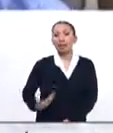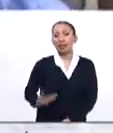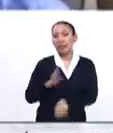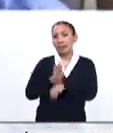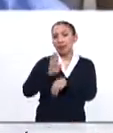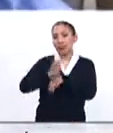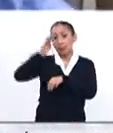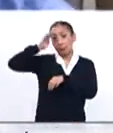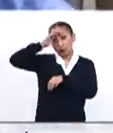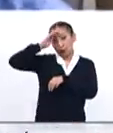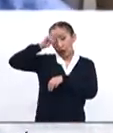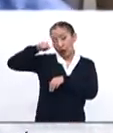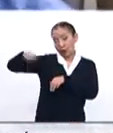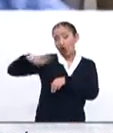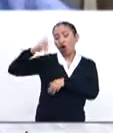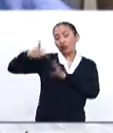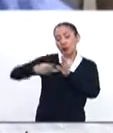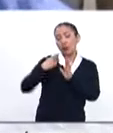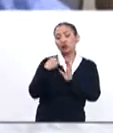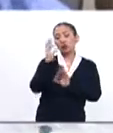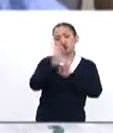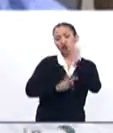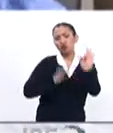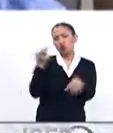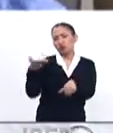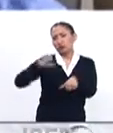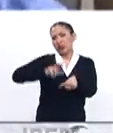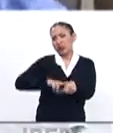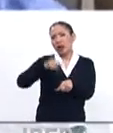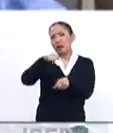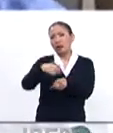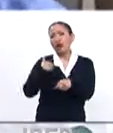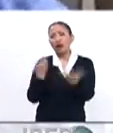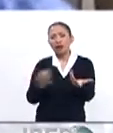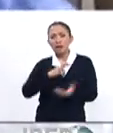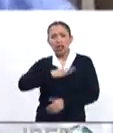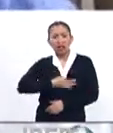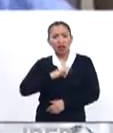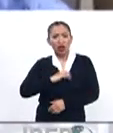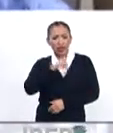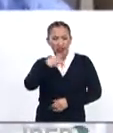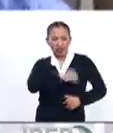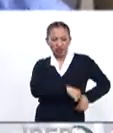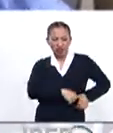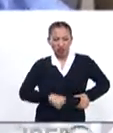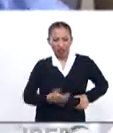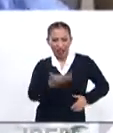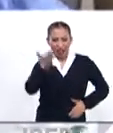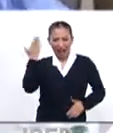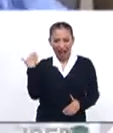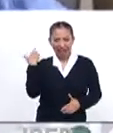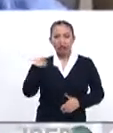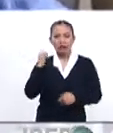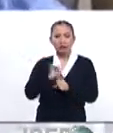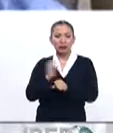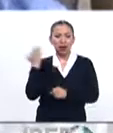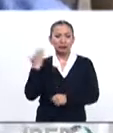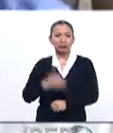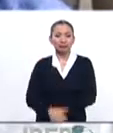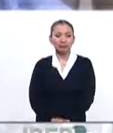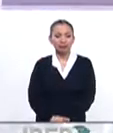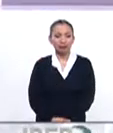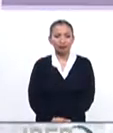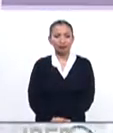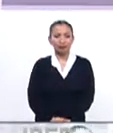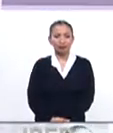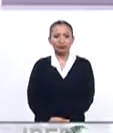de Brasil, Jair Bolsonaro, regresa a cuidados semi-intensivos debido a una infección tras la cirugía a la que fue sometido la semana pasada.